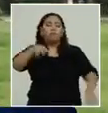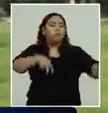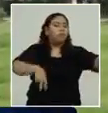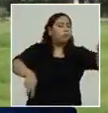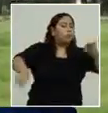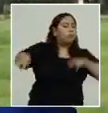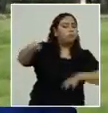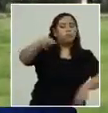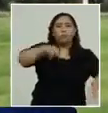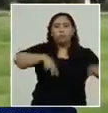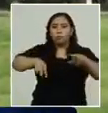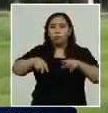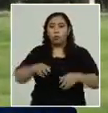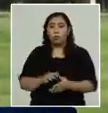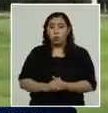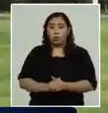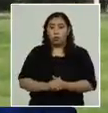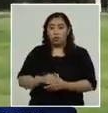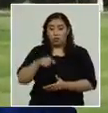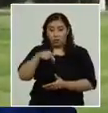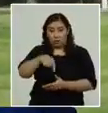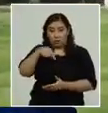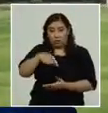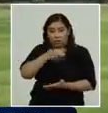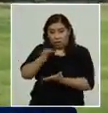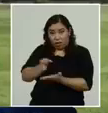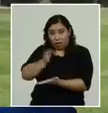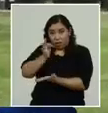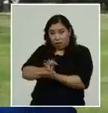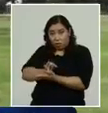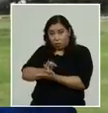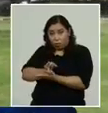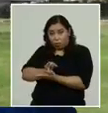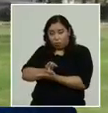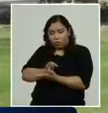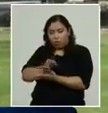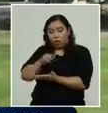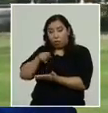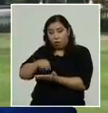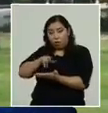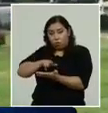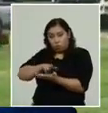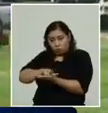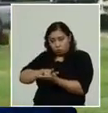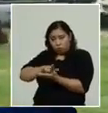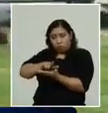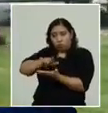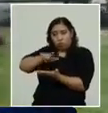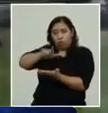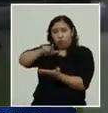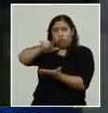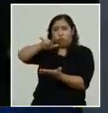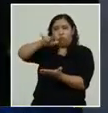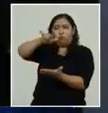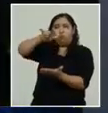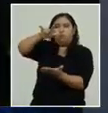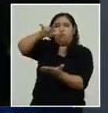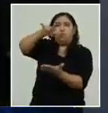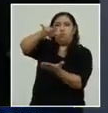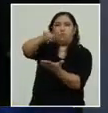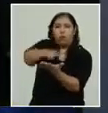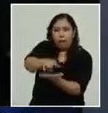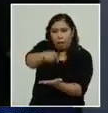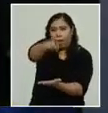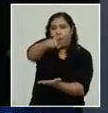de ellas hicieron un traslado desde Tegucigalpa de especialistas para poderse, poder tener a estos especialistas allá en el Valle de